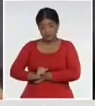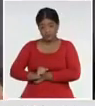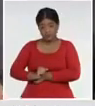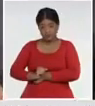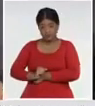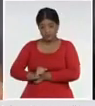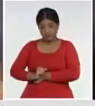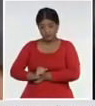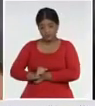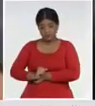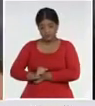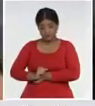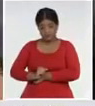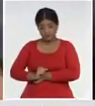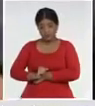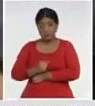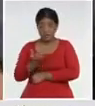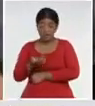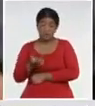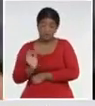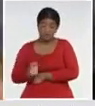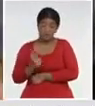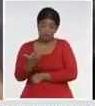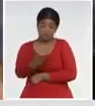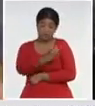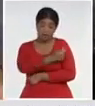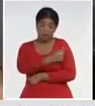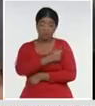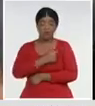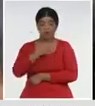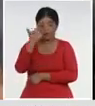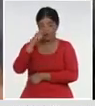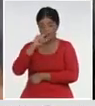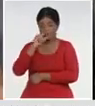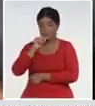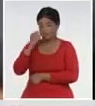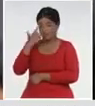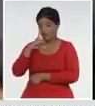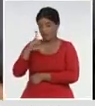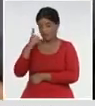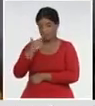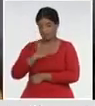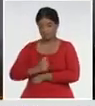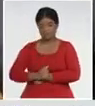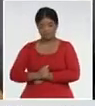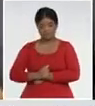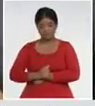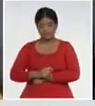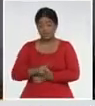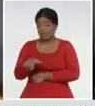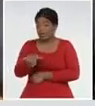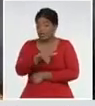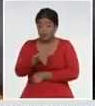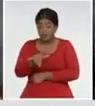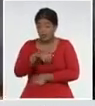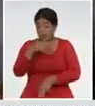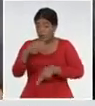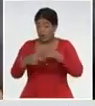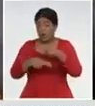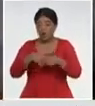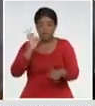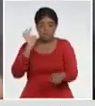desarrollo de este candidato vacunal, los ensayos clínicos de este candidato vacunal. A la par, ya comenzó el estudio de